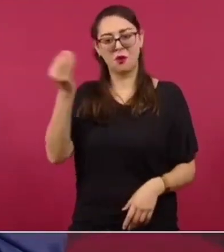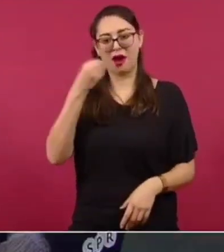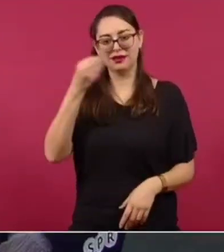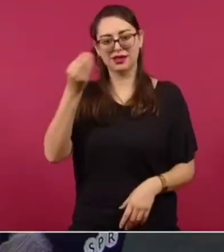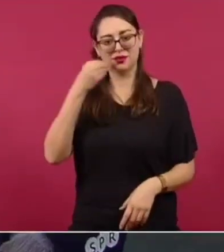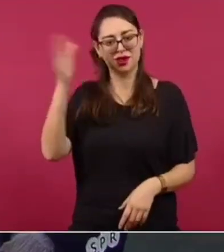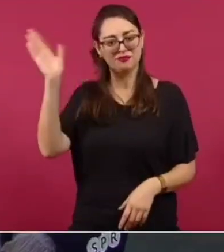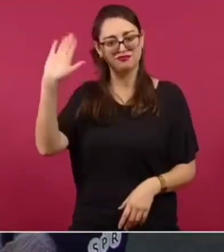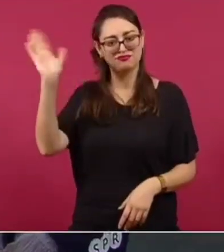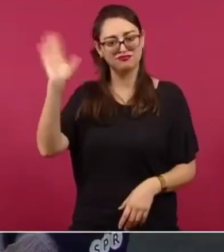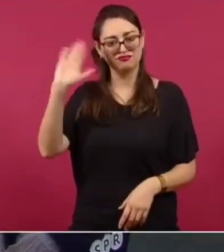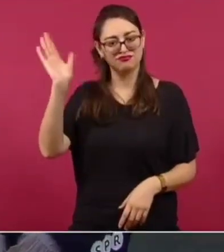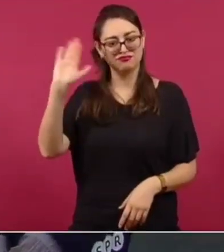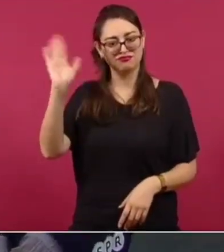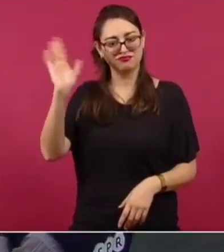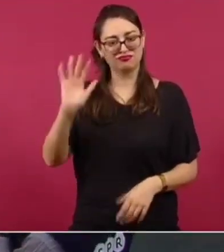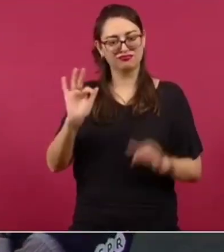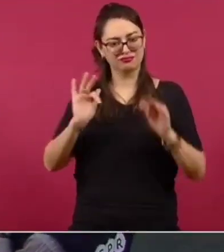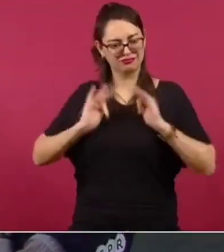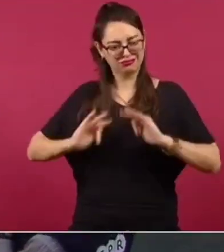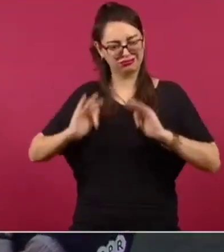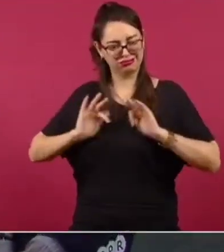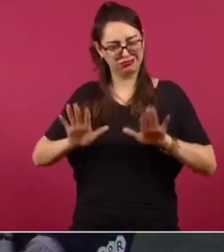desayunar, no hay que apasionarse.